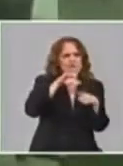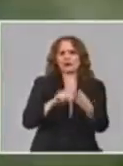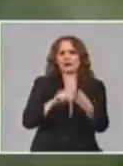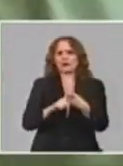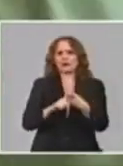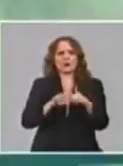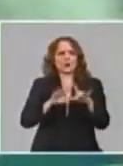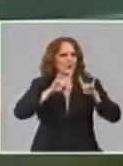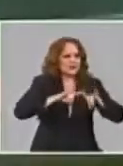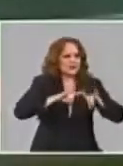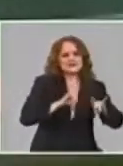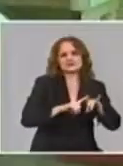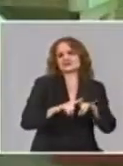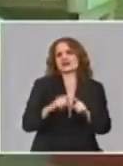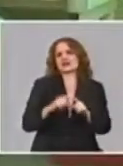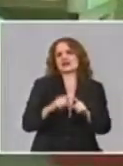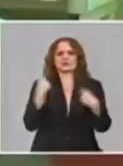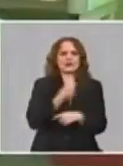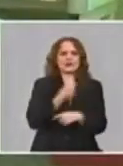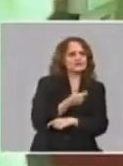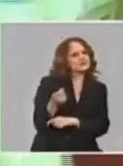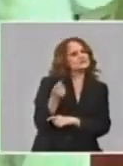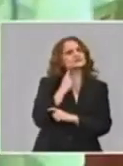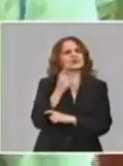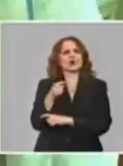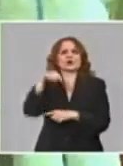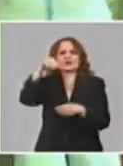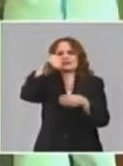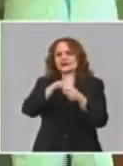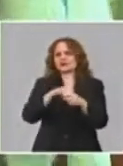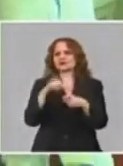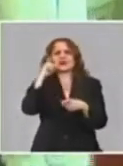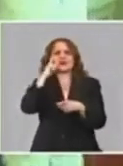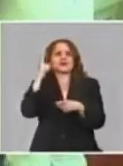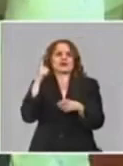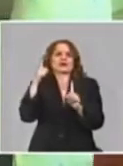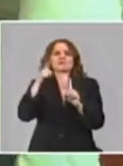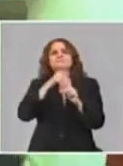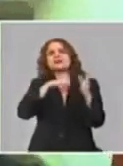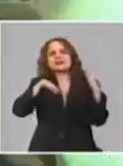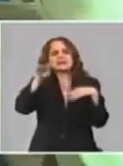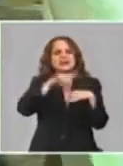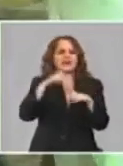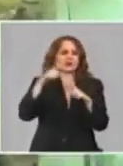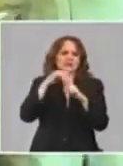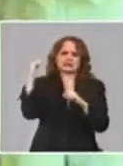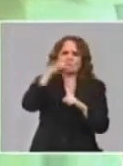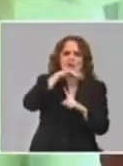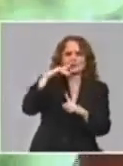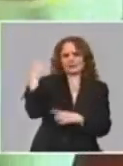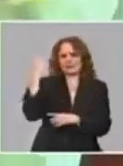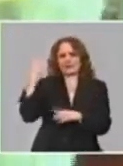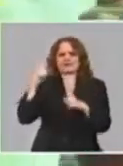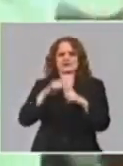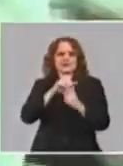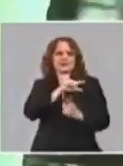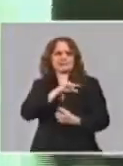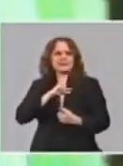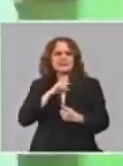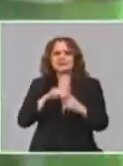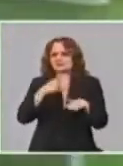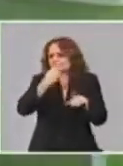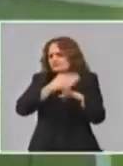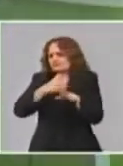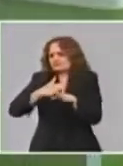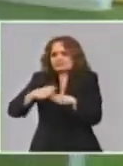todas sus universidades, del SIGMA, académicos de la Academia de Ciencias, de la FARC, del MININ, de, sería interminable la lista,